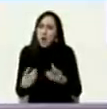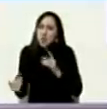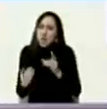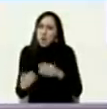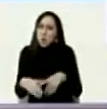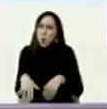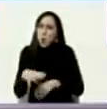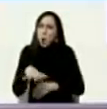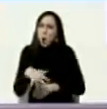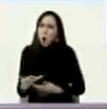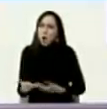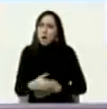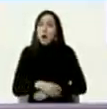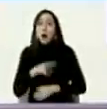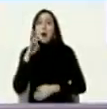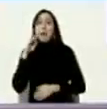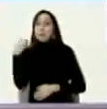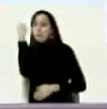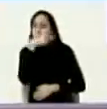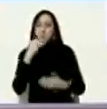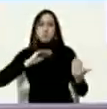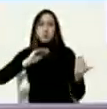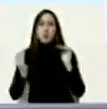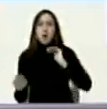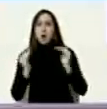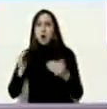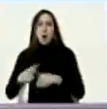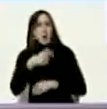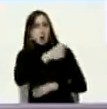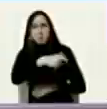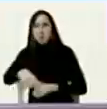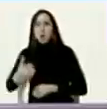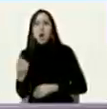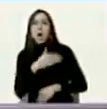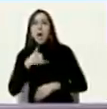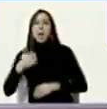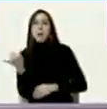sentado a verle la cara a los que nos querían matar